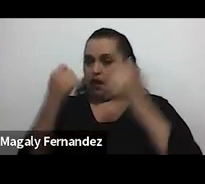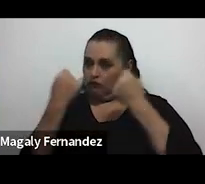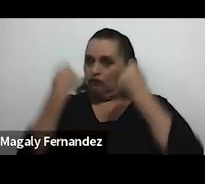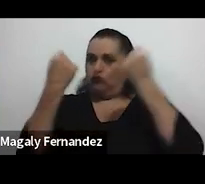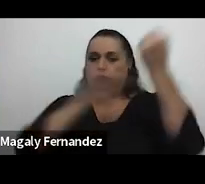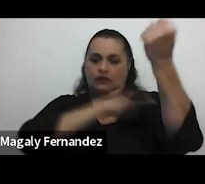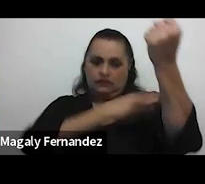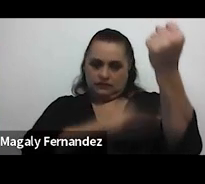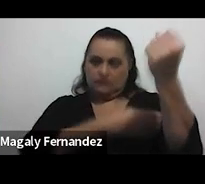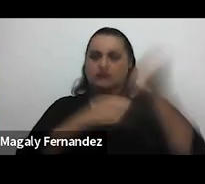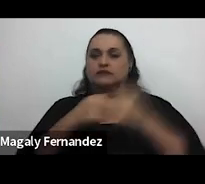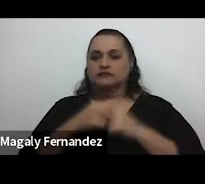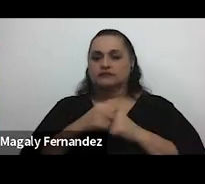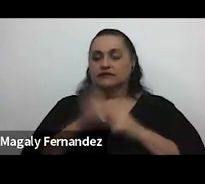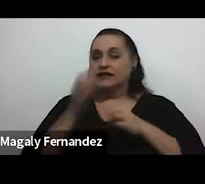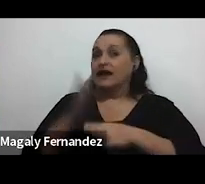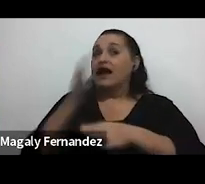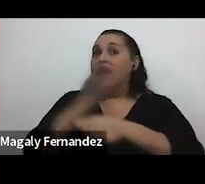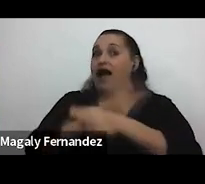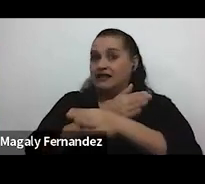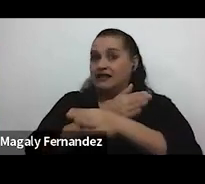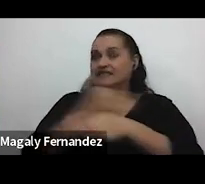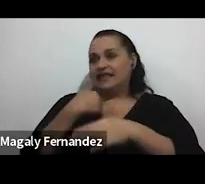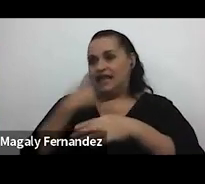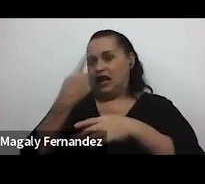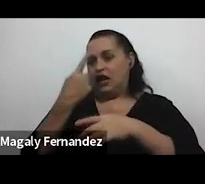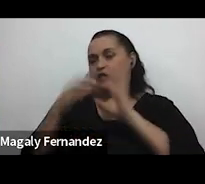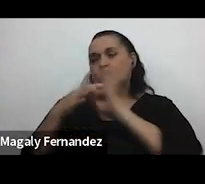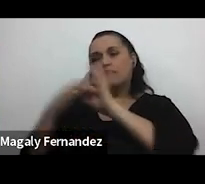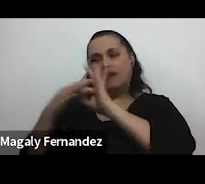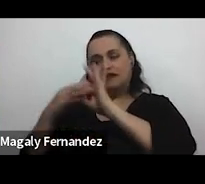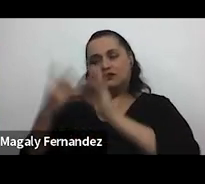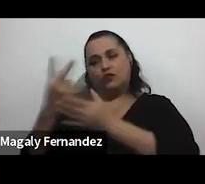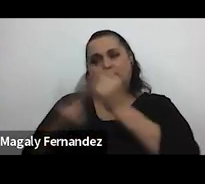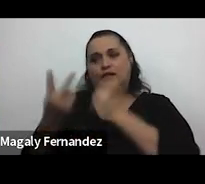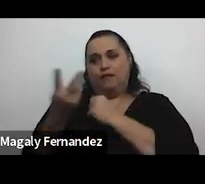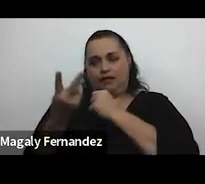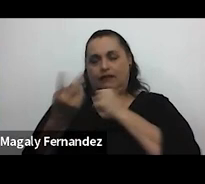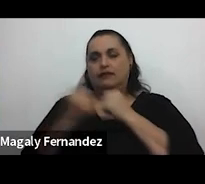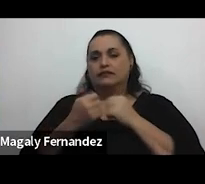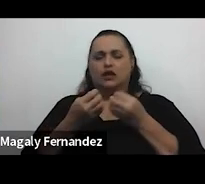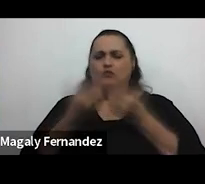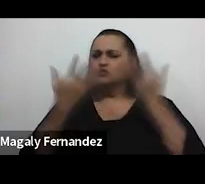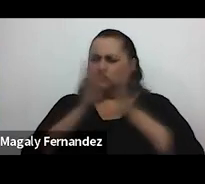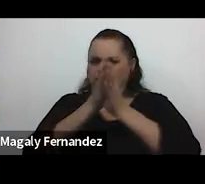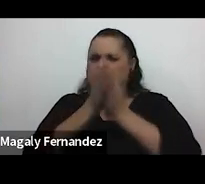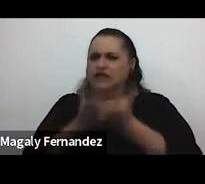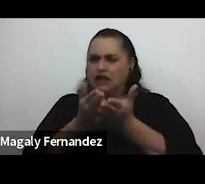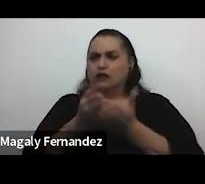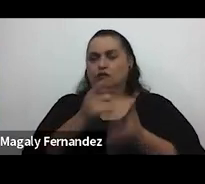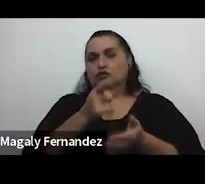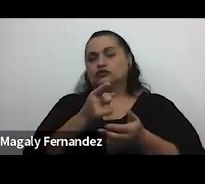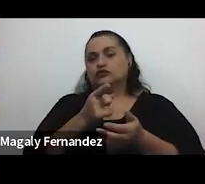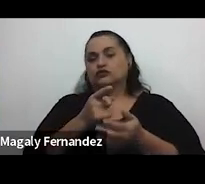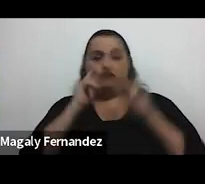de previo a tener una un vínculo de pareja hay muchos de estos libros que son incluso de